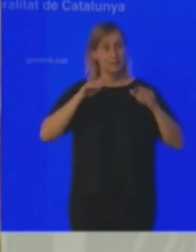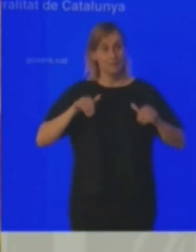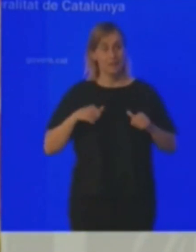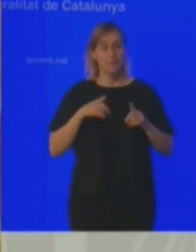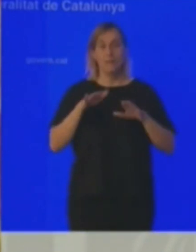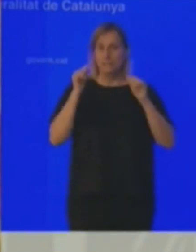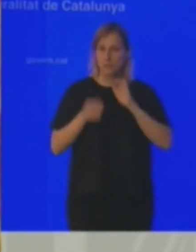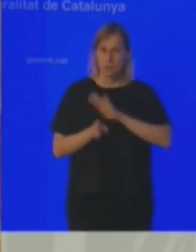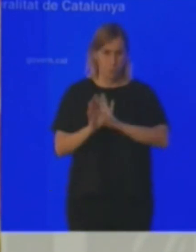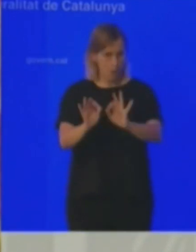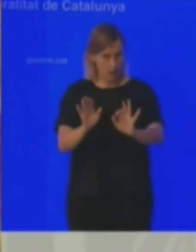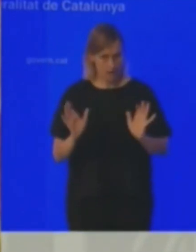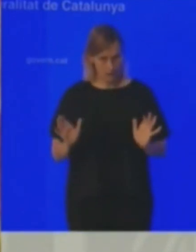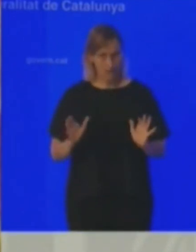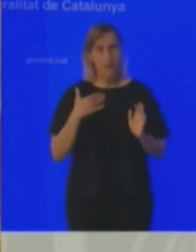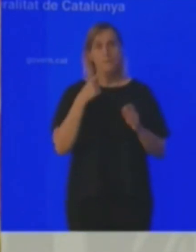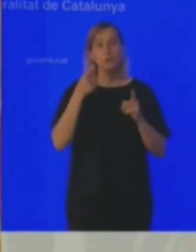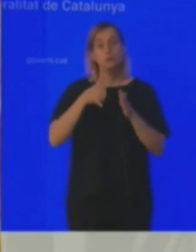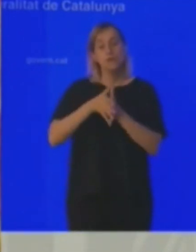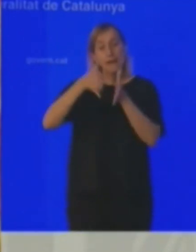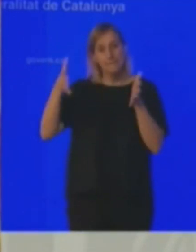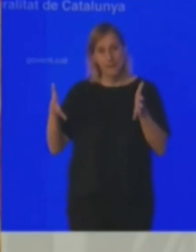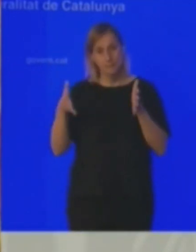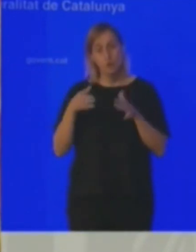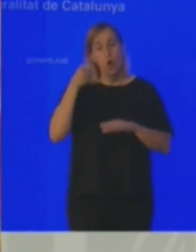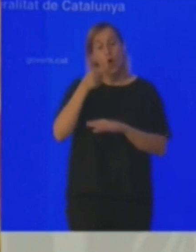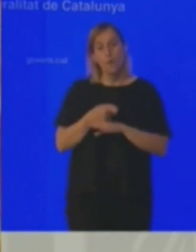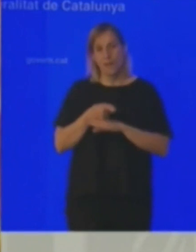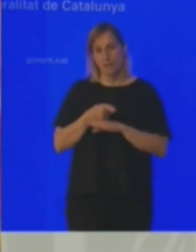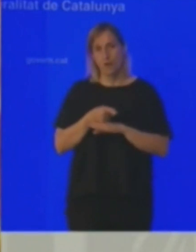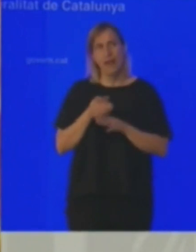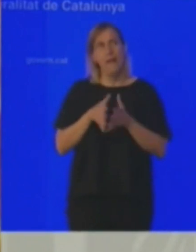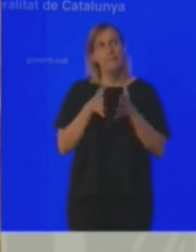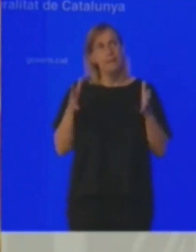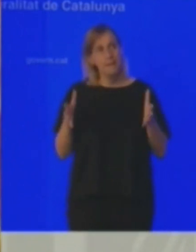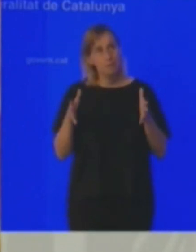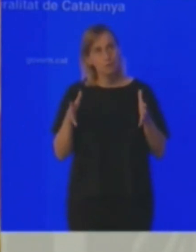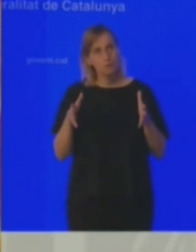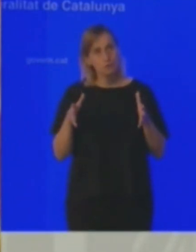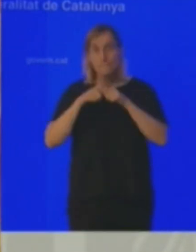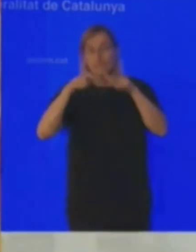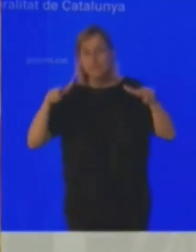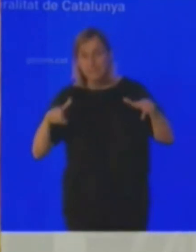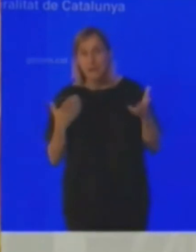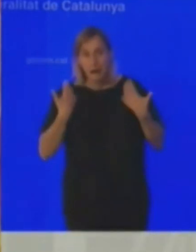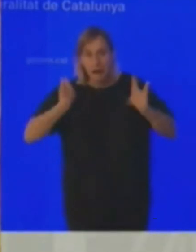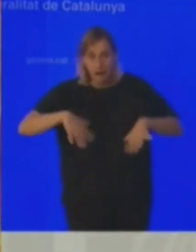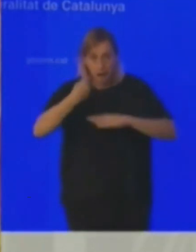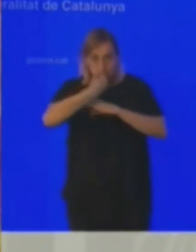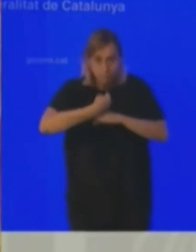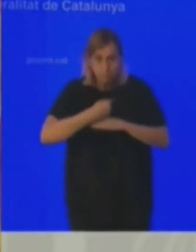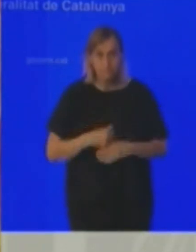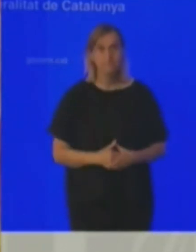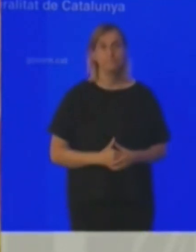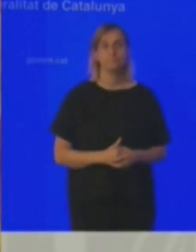en las otras resoluciones. Pero ampliamos esta obligación y la desligamos de la distancia. La norma